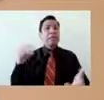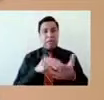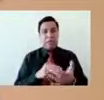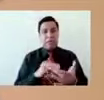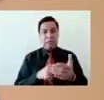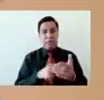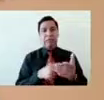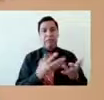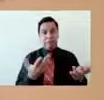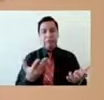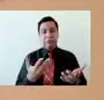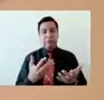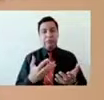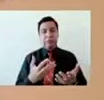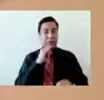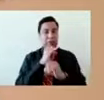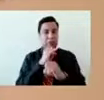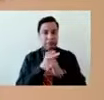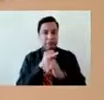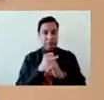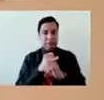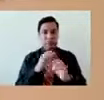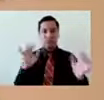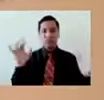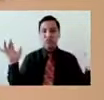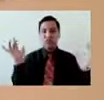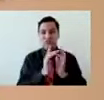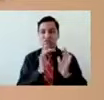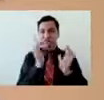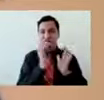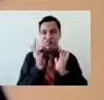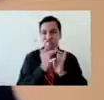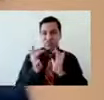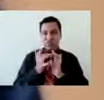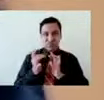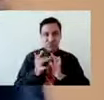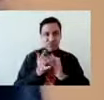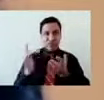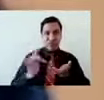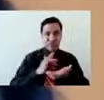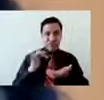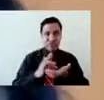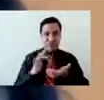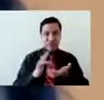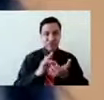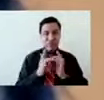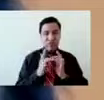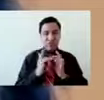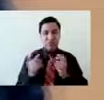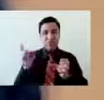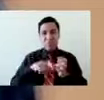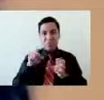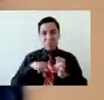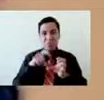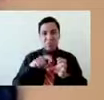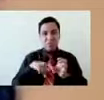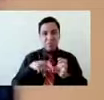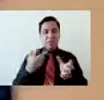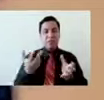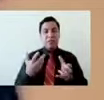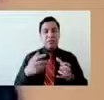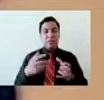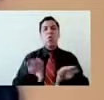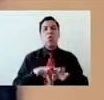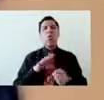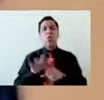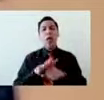teleconsulta, ¿no? Que ya en algún otro momento, o si usted está interesado, pueden, pueden entrar a la página del Departamento de Psiquiatría y Salud Mental